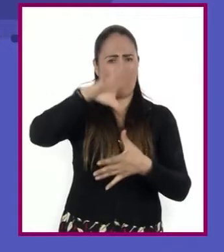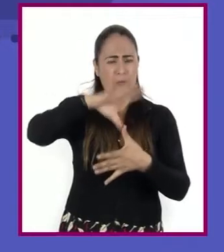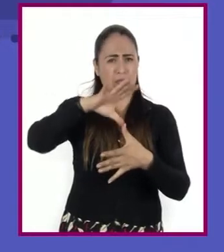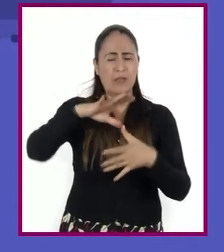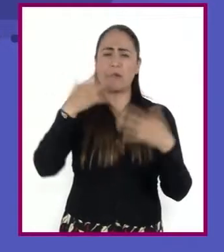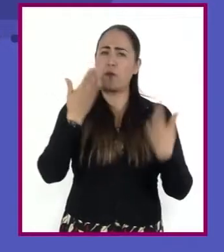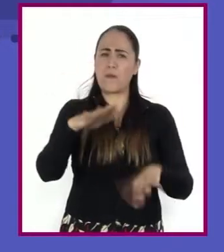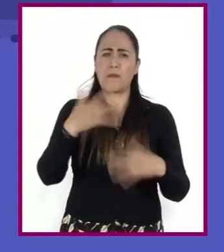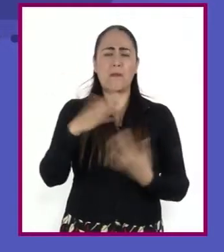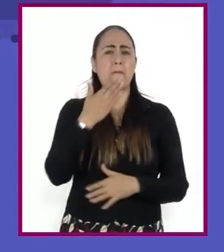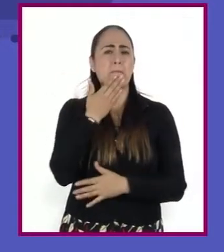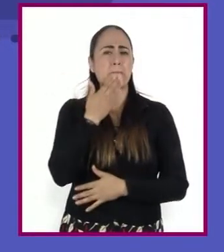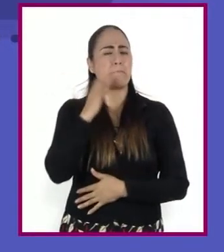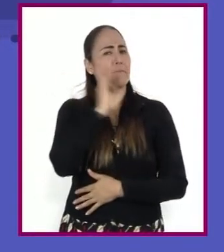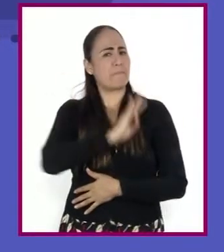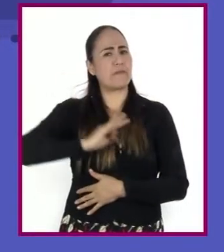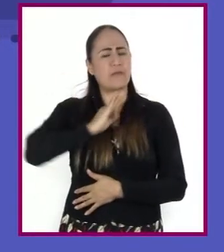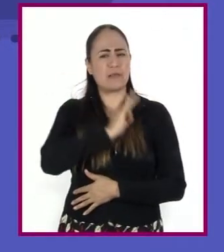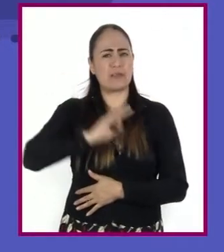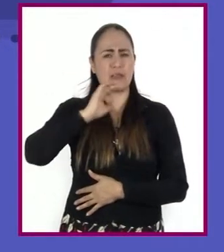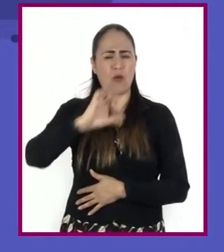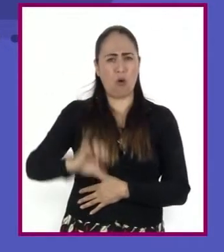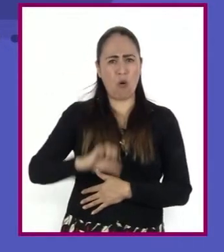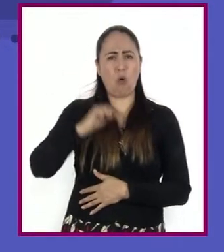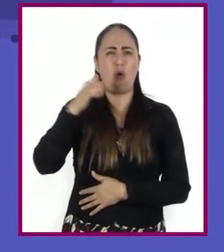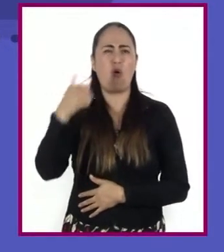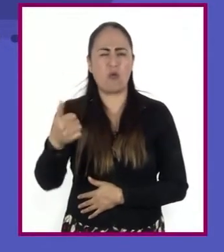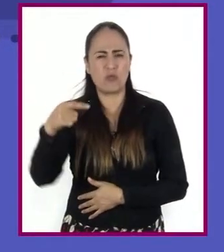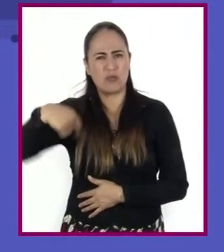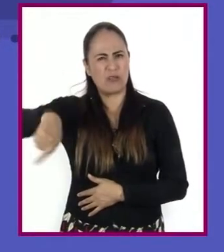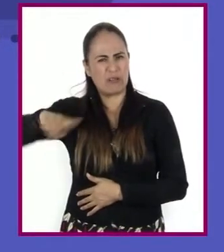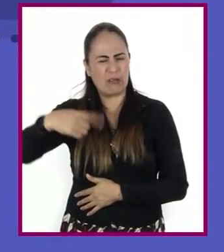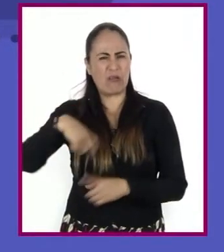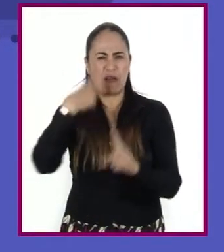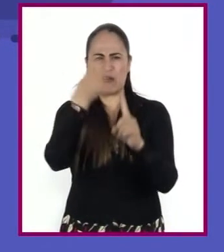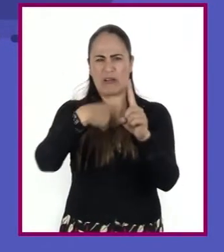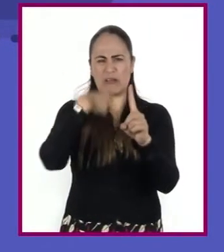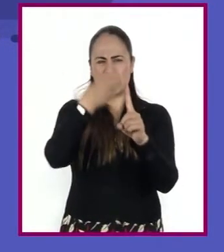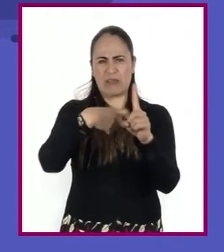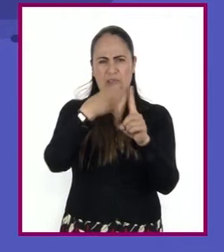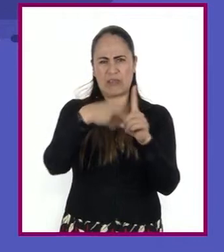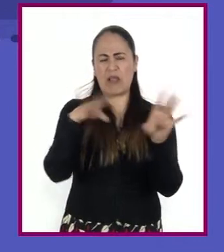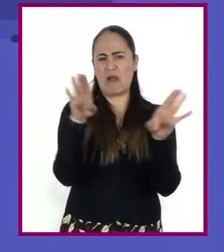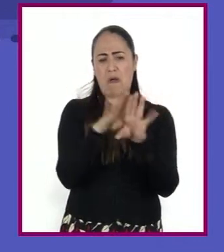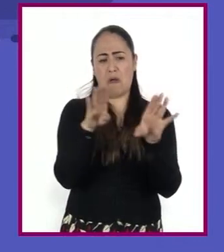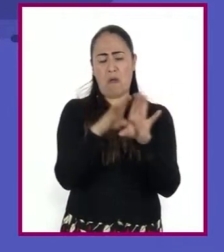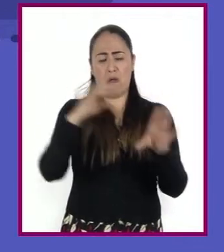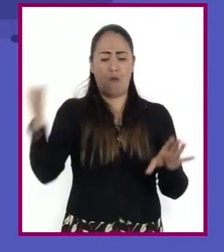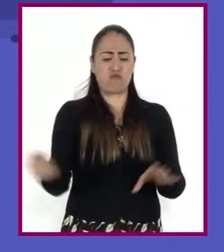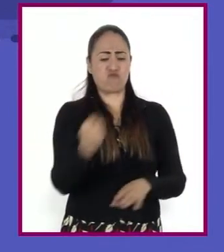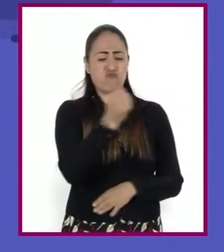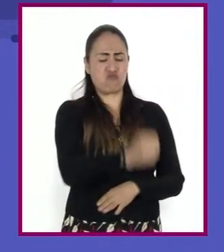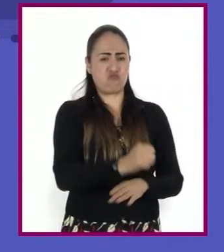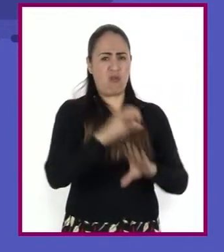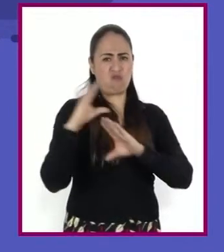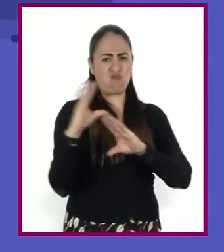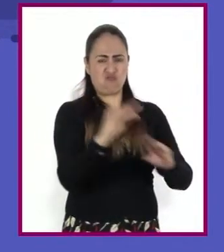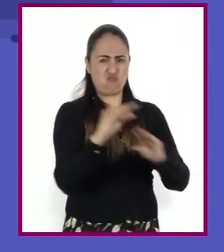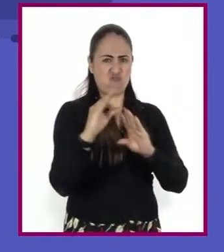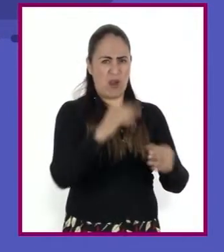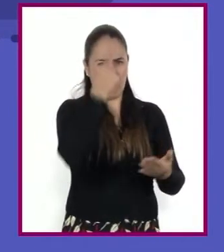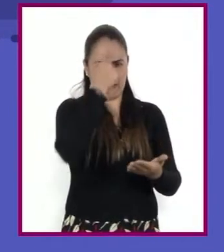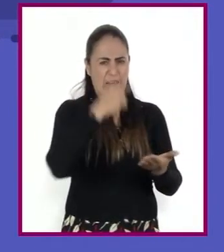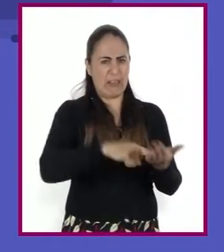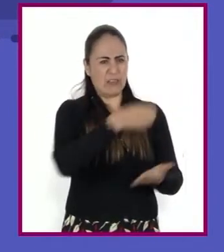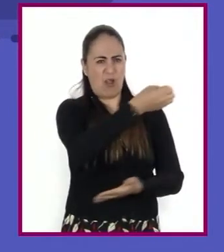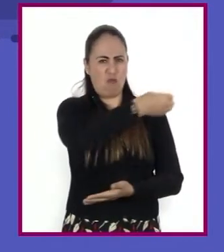celebrarse. Otros critican severamente la manera en que fue instaurada la civilización, las nuevas creencias